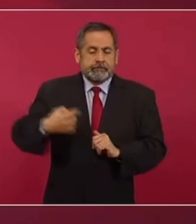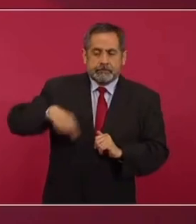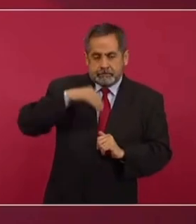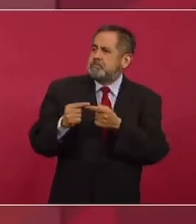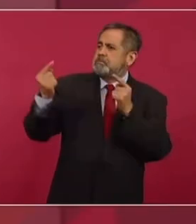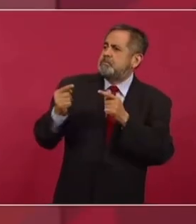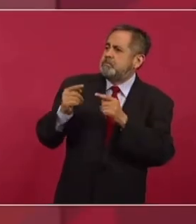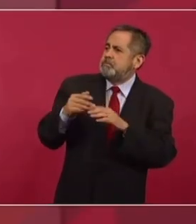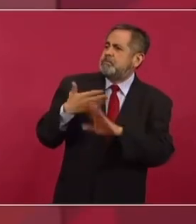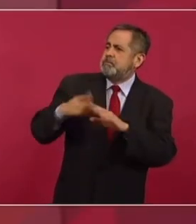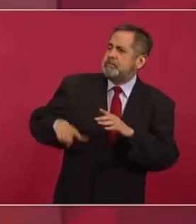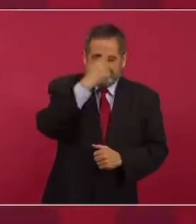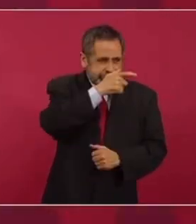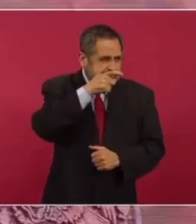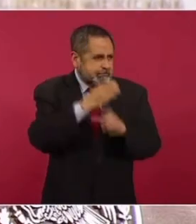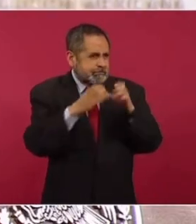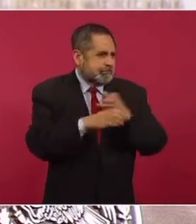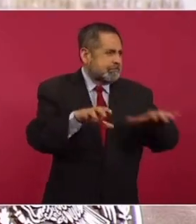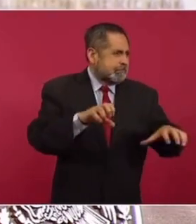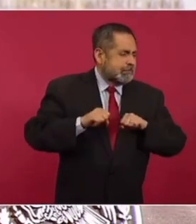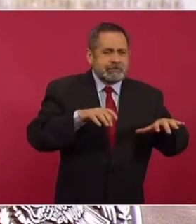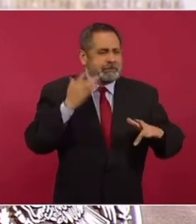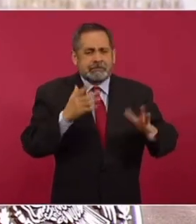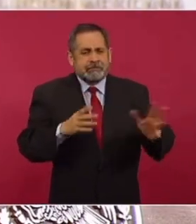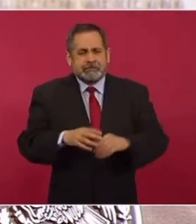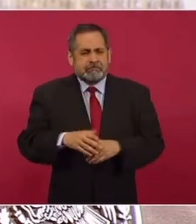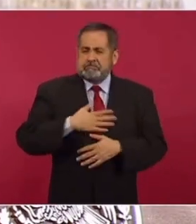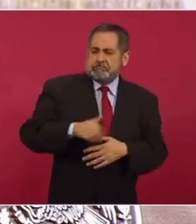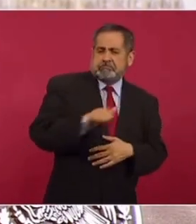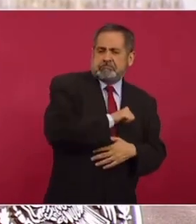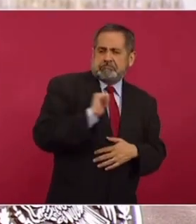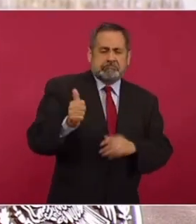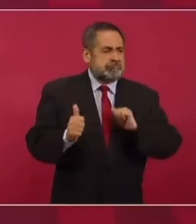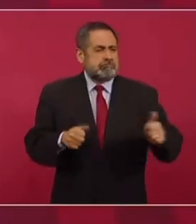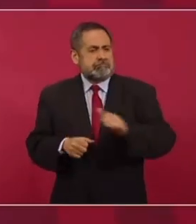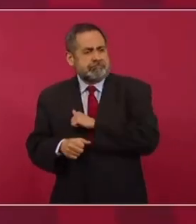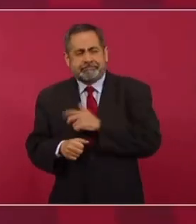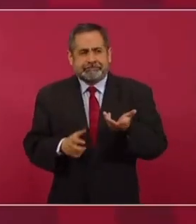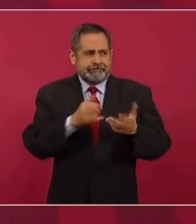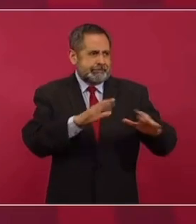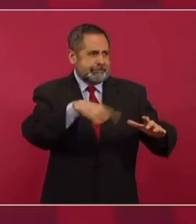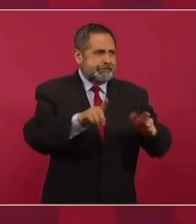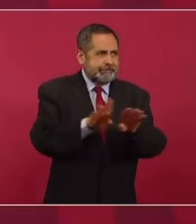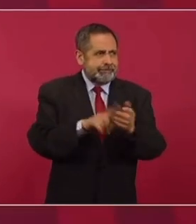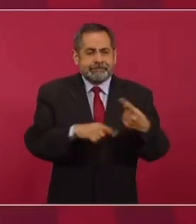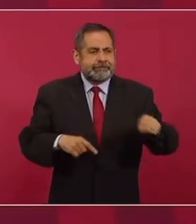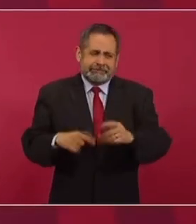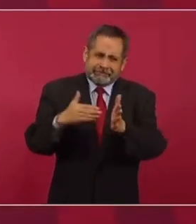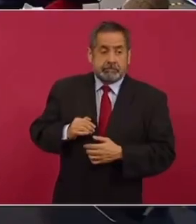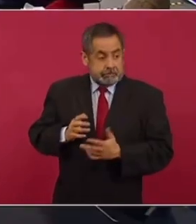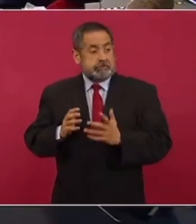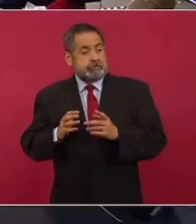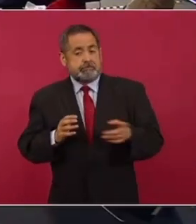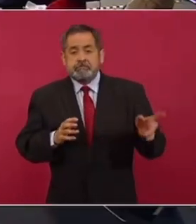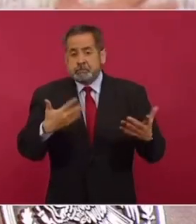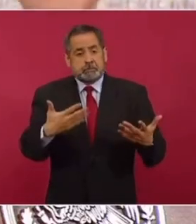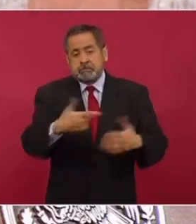están mostrando el cobre. Es una lucha de poder, son muy individualistas, muy egoístas los conservadores y son millones.